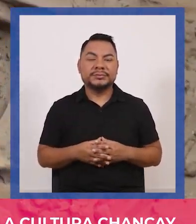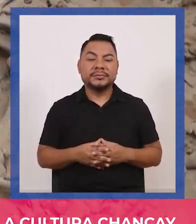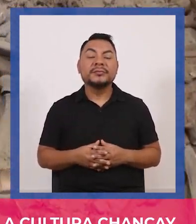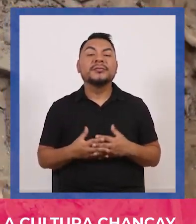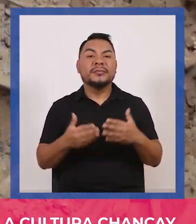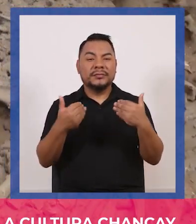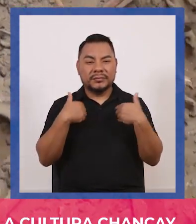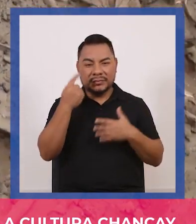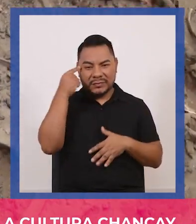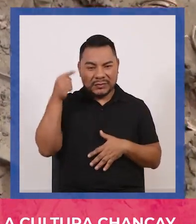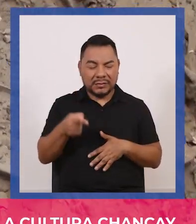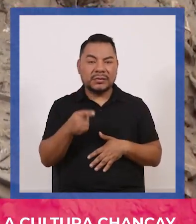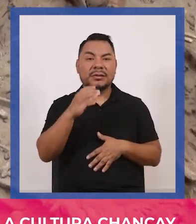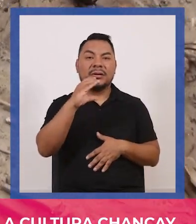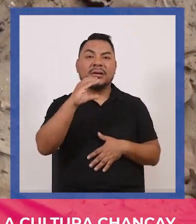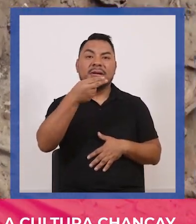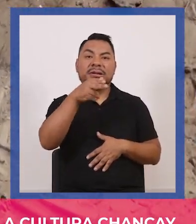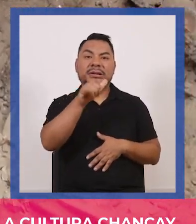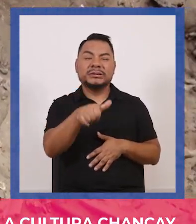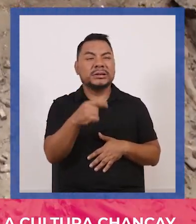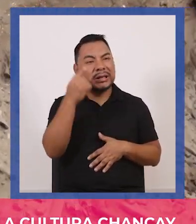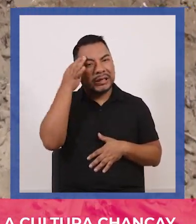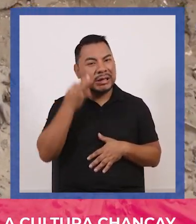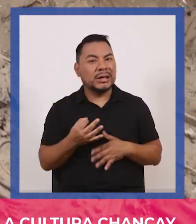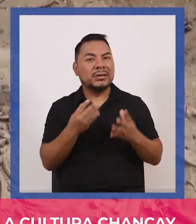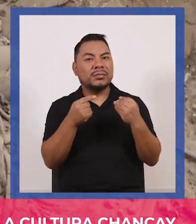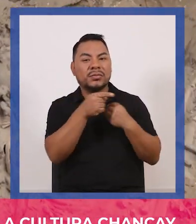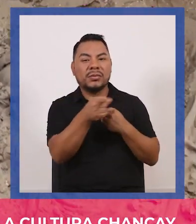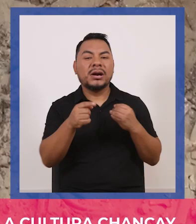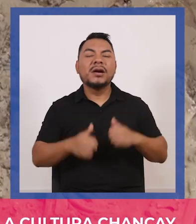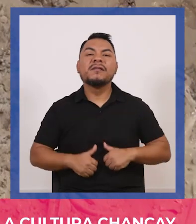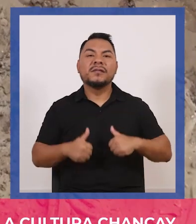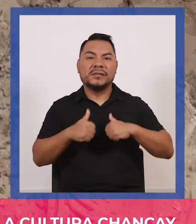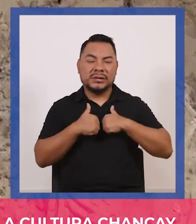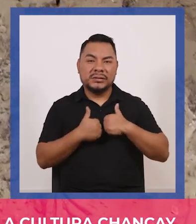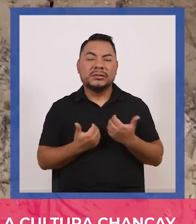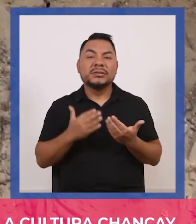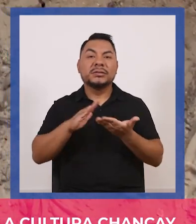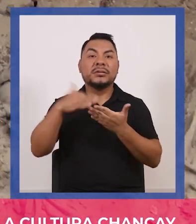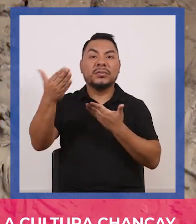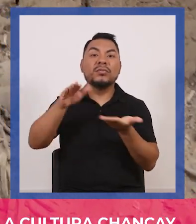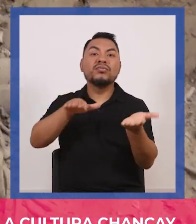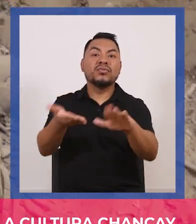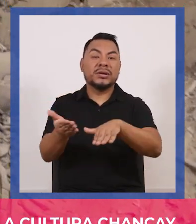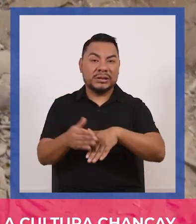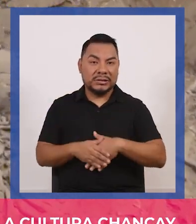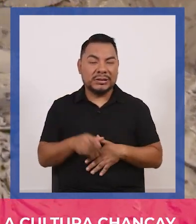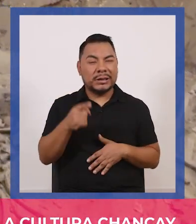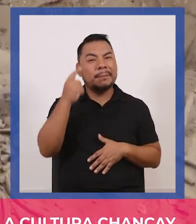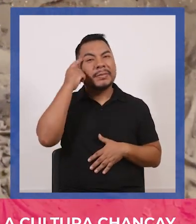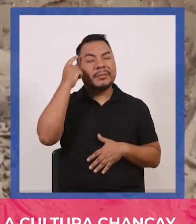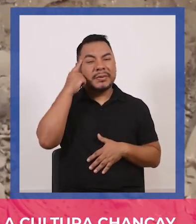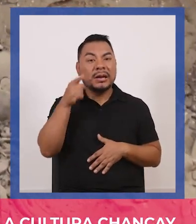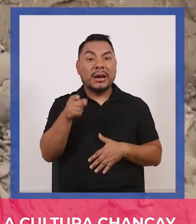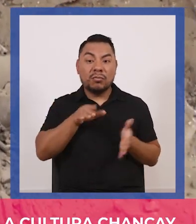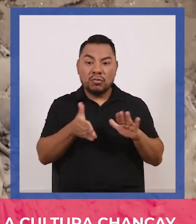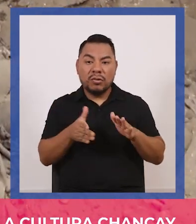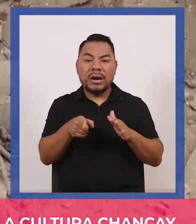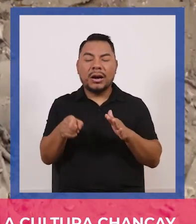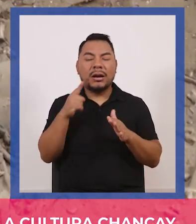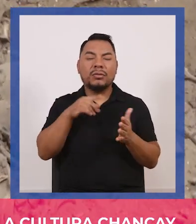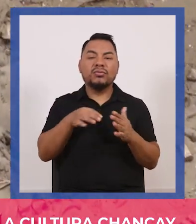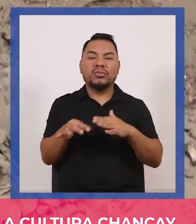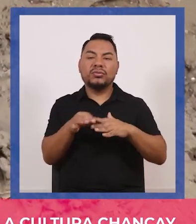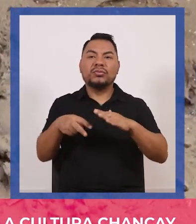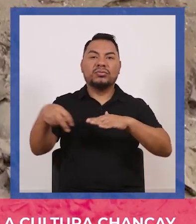hay que tener en cuenta que los chancay creían mucho en la vida después de la muerte entonces el